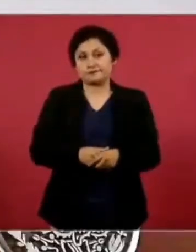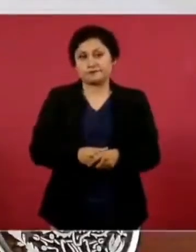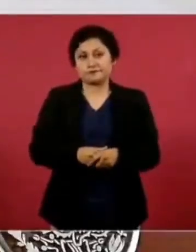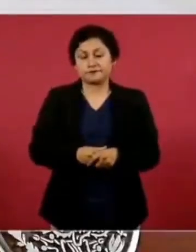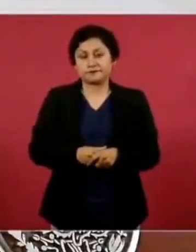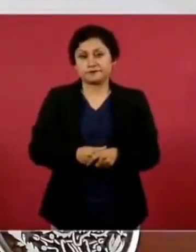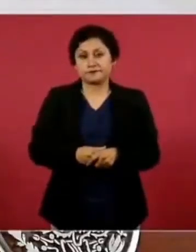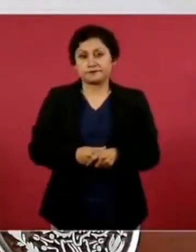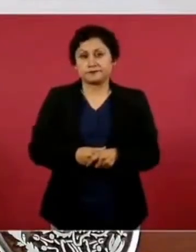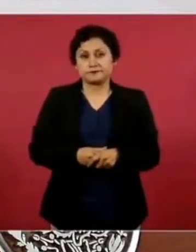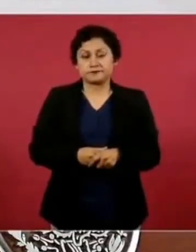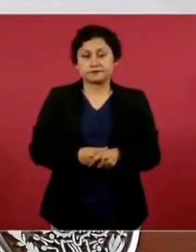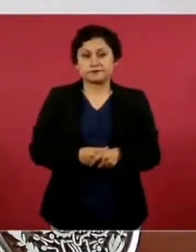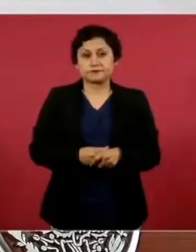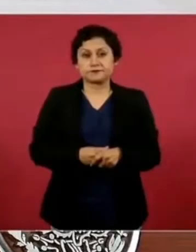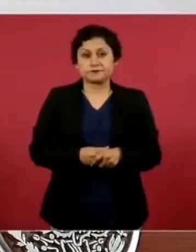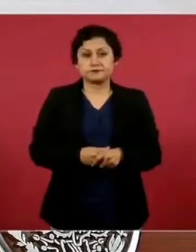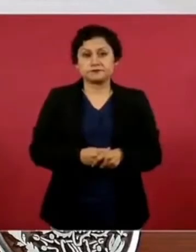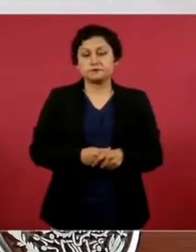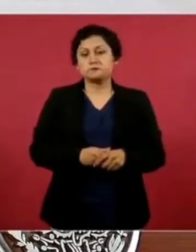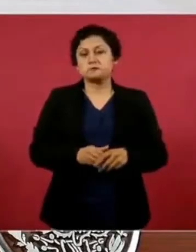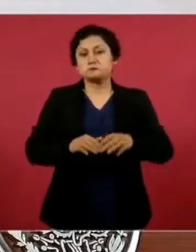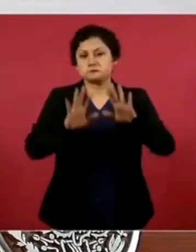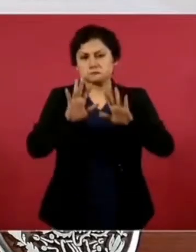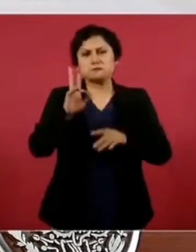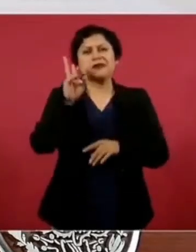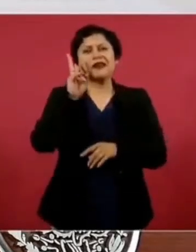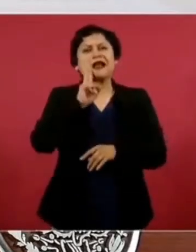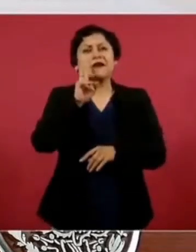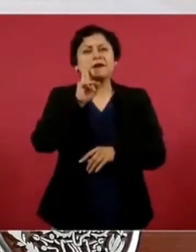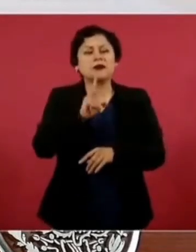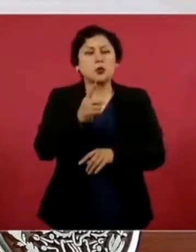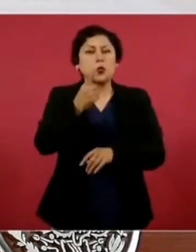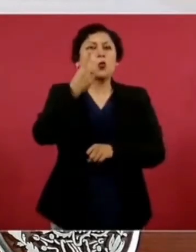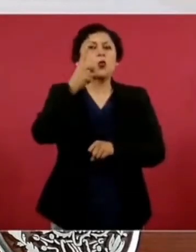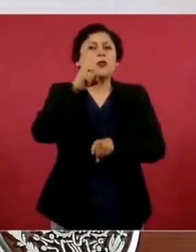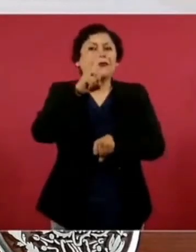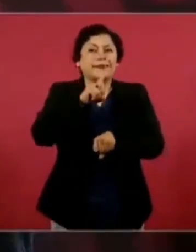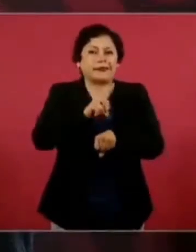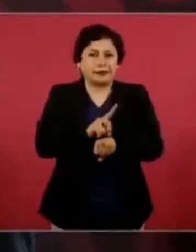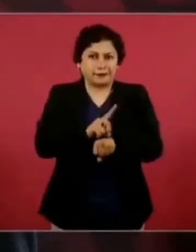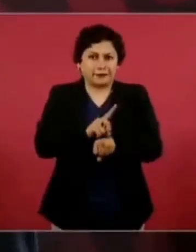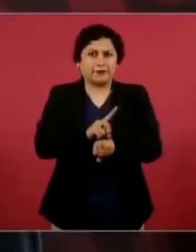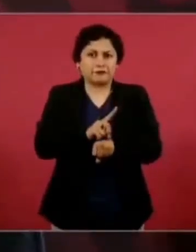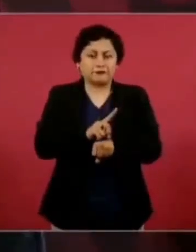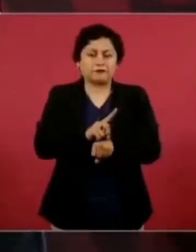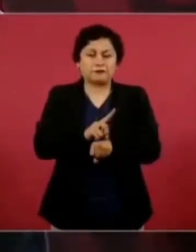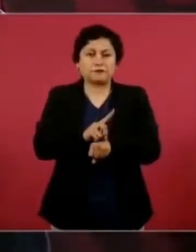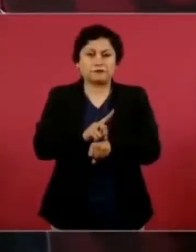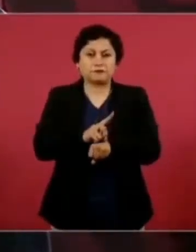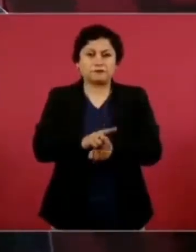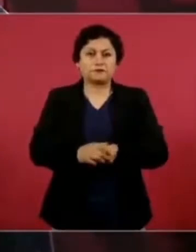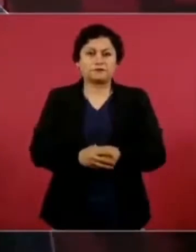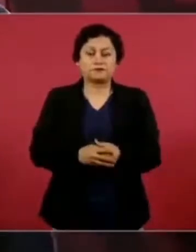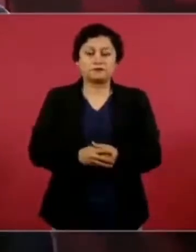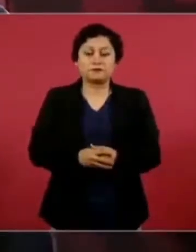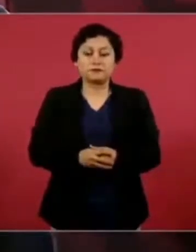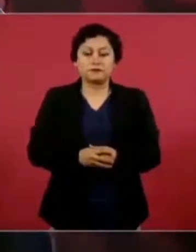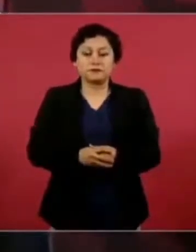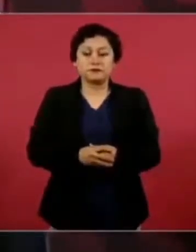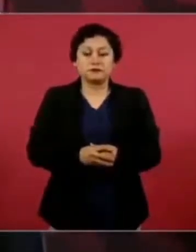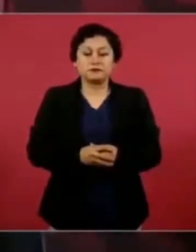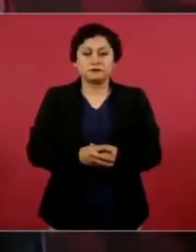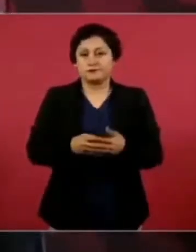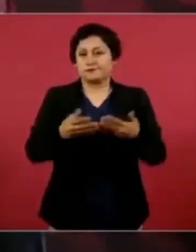Y a ver si un día nada más el Tren